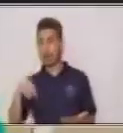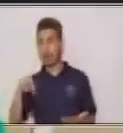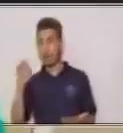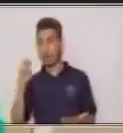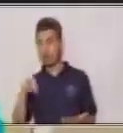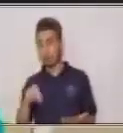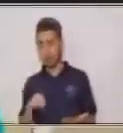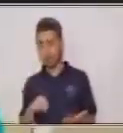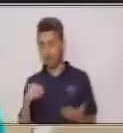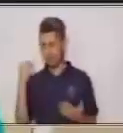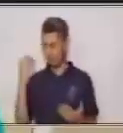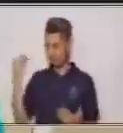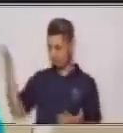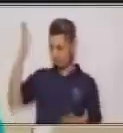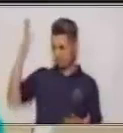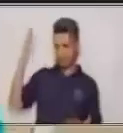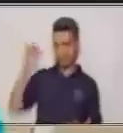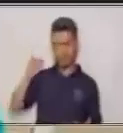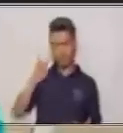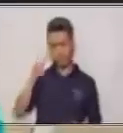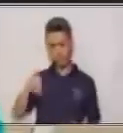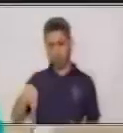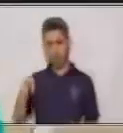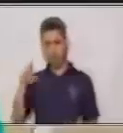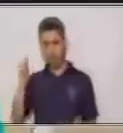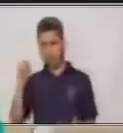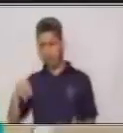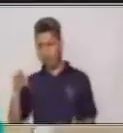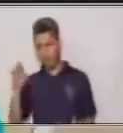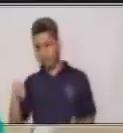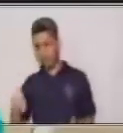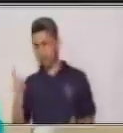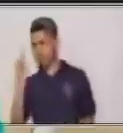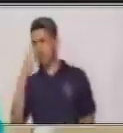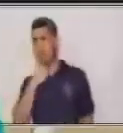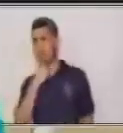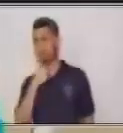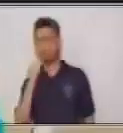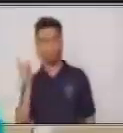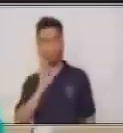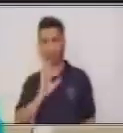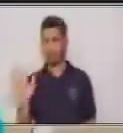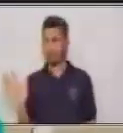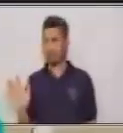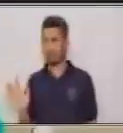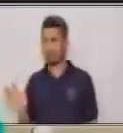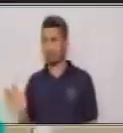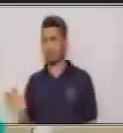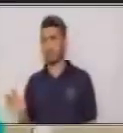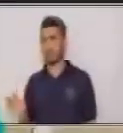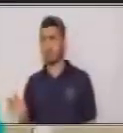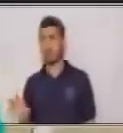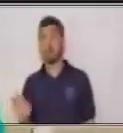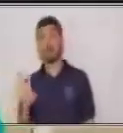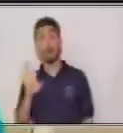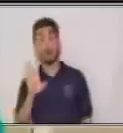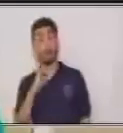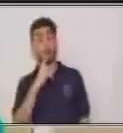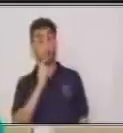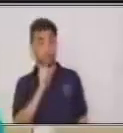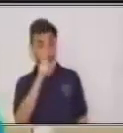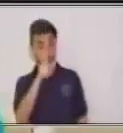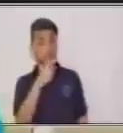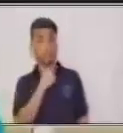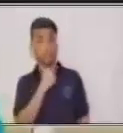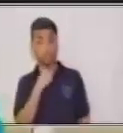Ese Juan Ramón, ese Juan Ramón, no me gusta nada ese Juan Ramón. ¿Te gustan los huevos verdes